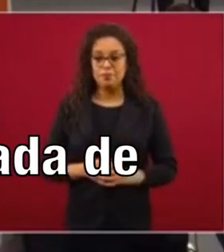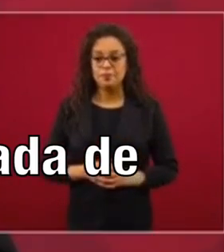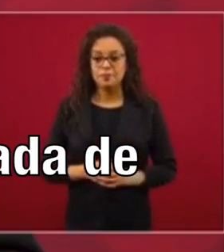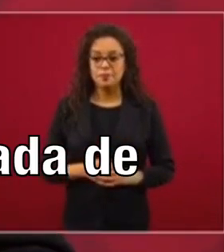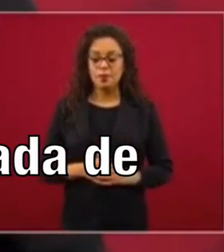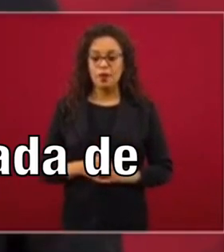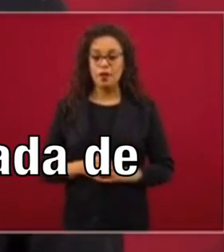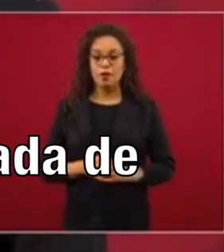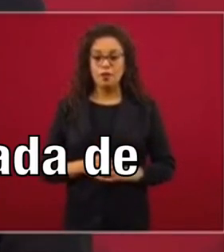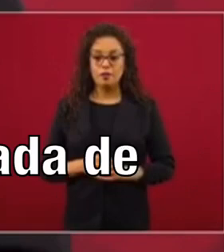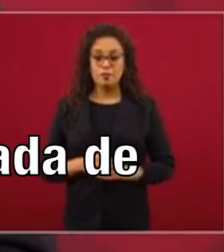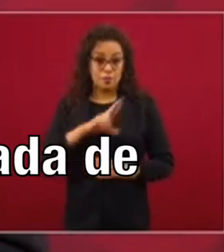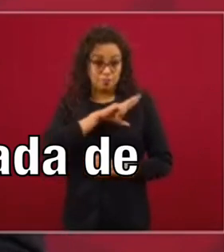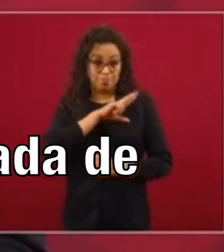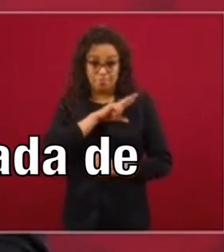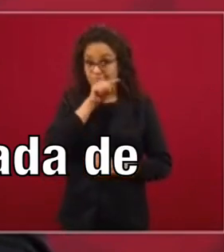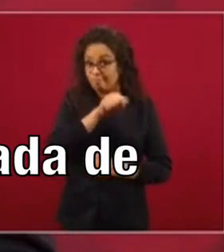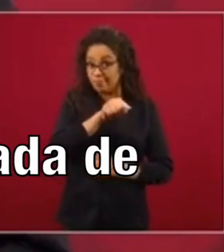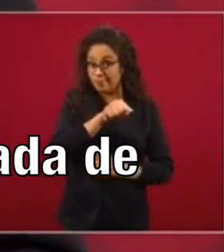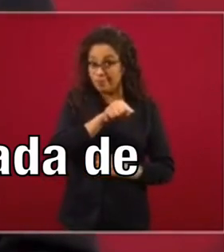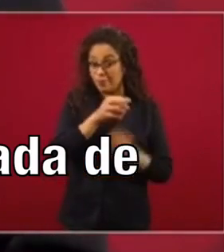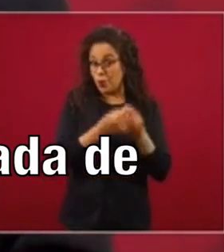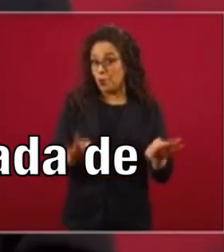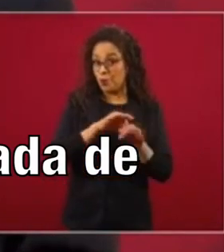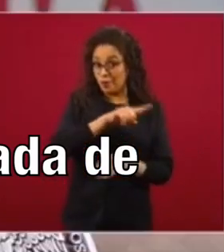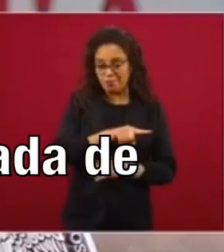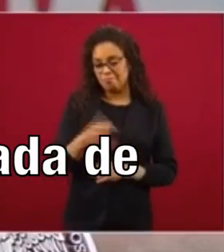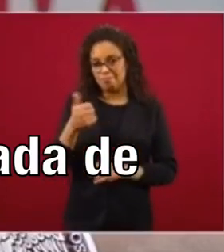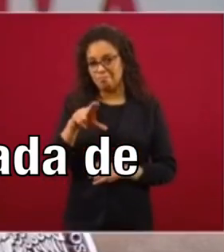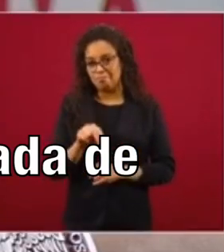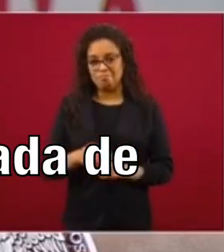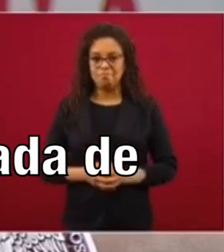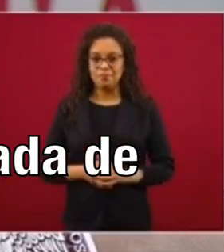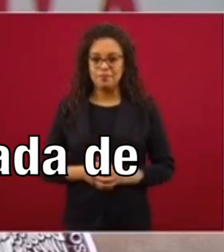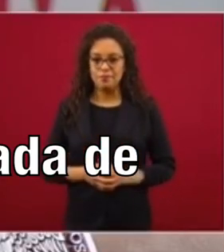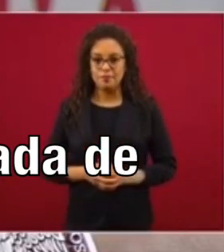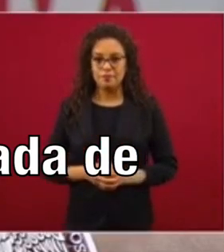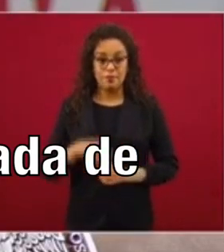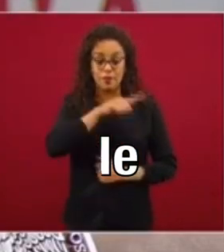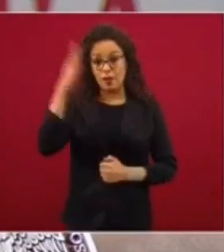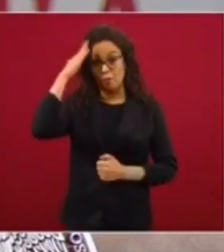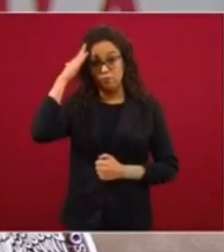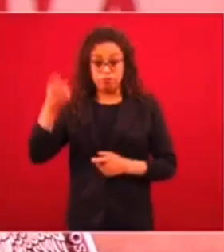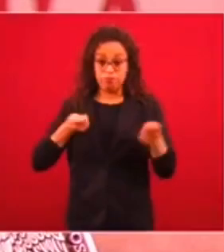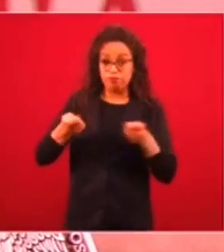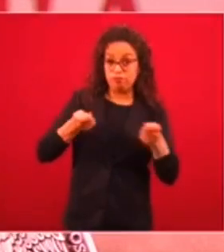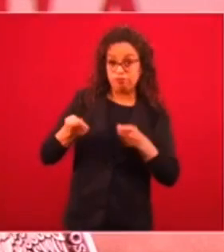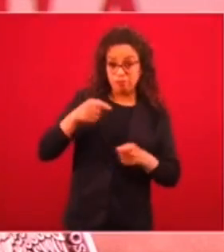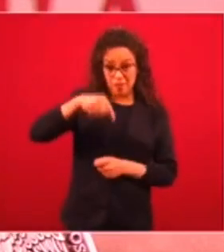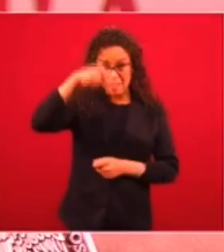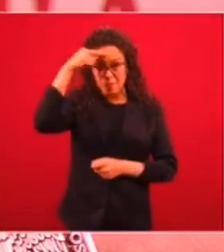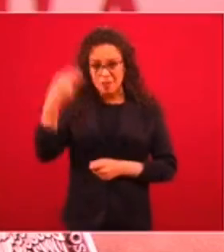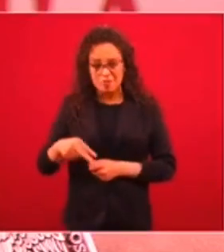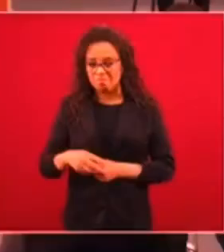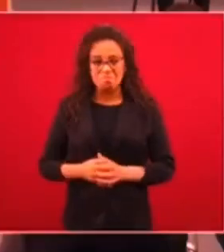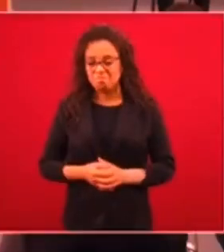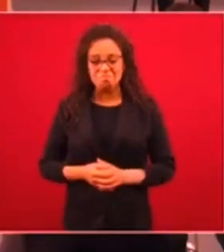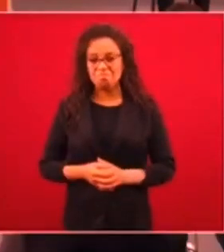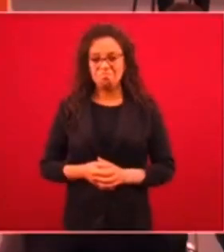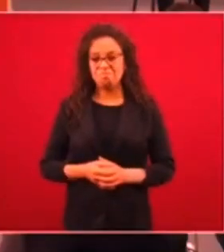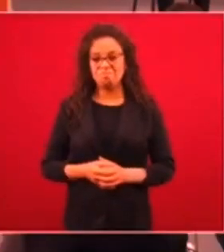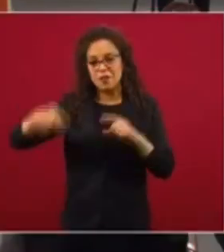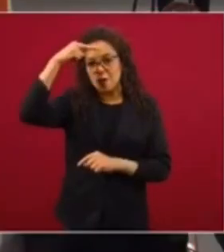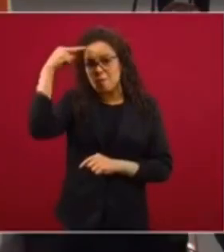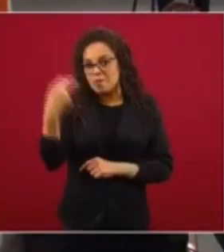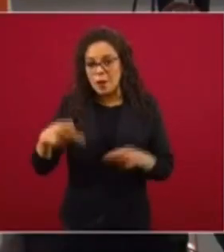Ya no son los intereses privados o particulares los que dominan México, por legítimos que sean